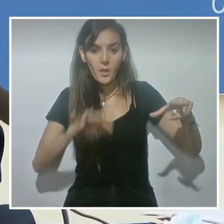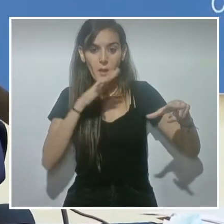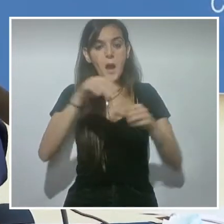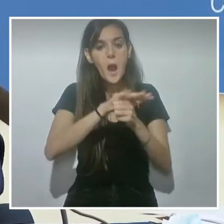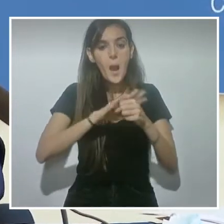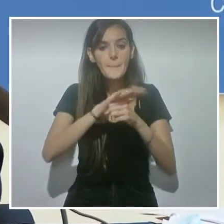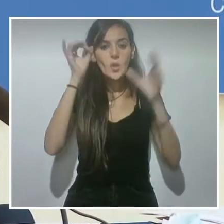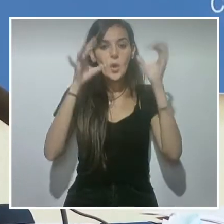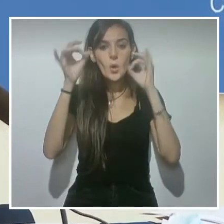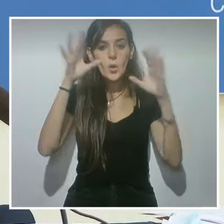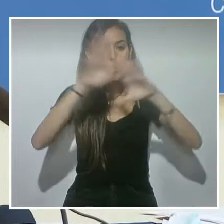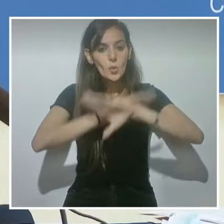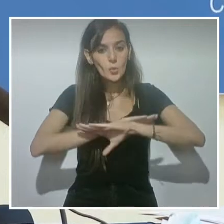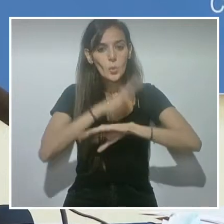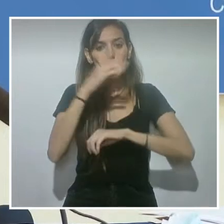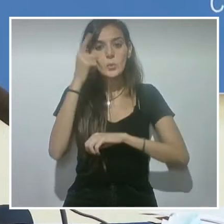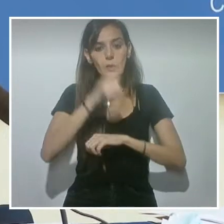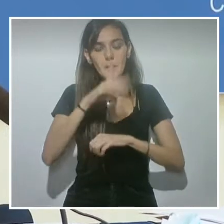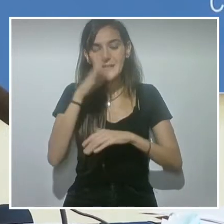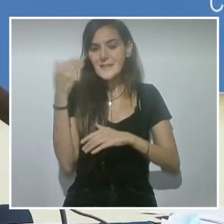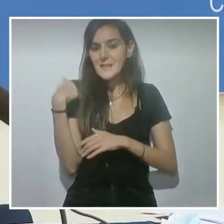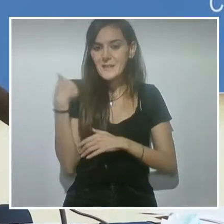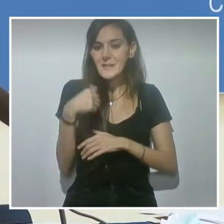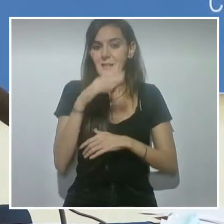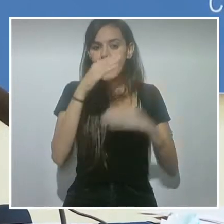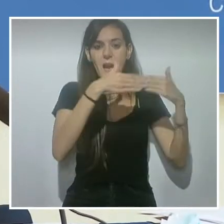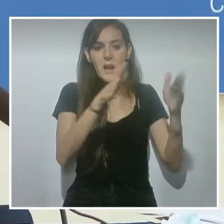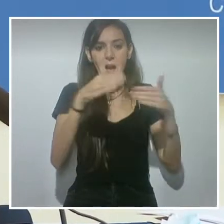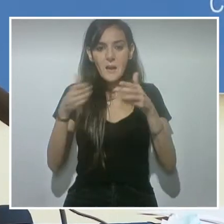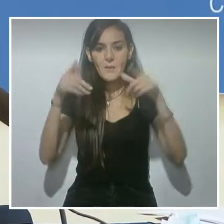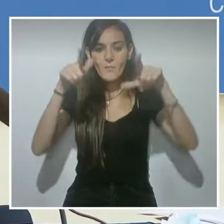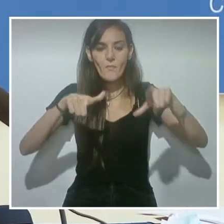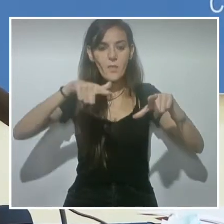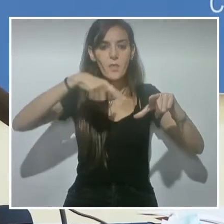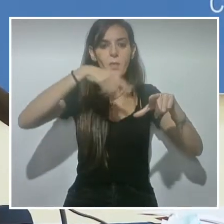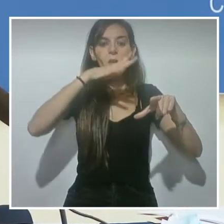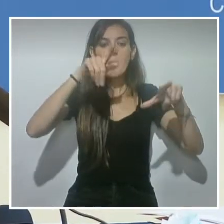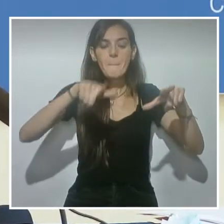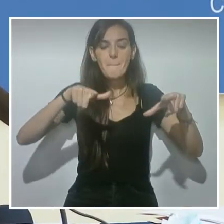ocio nocturno nos gustaría también abrir las pistas de baile en el interior,